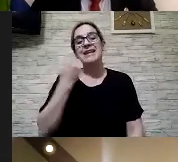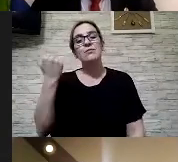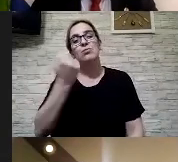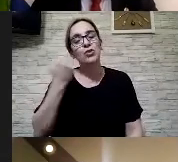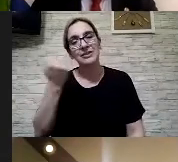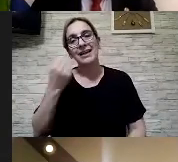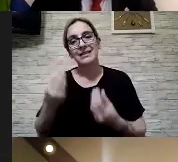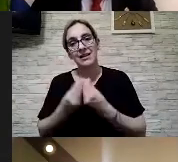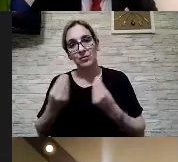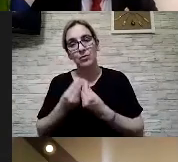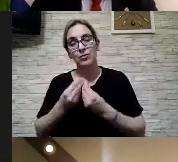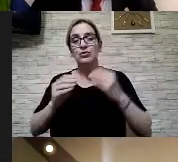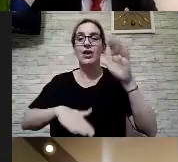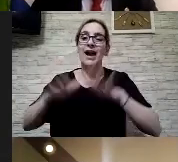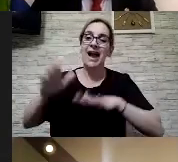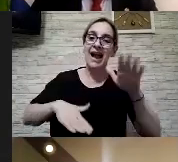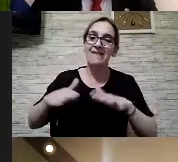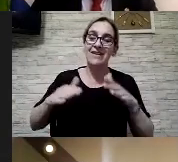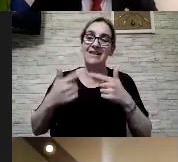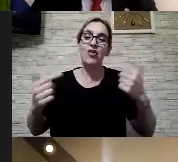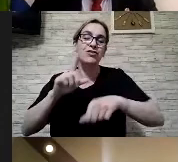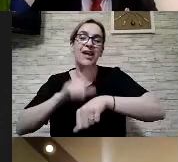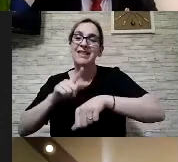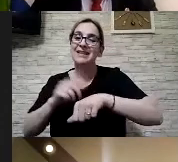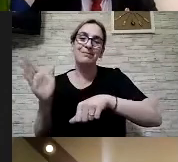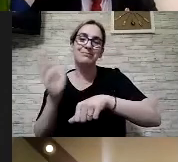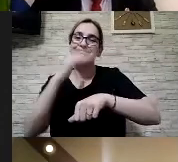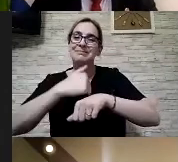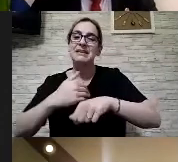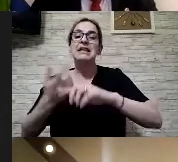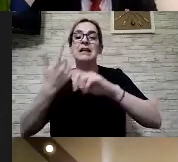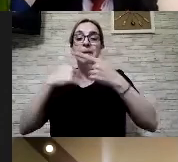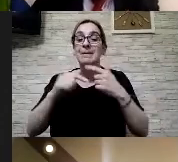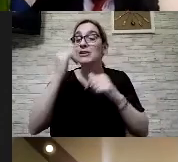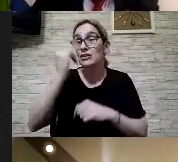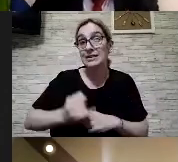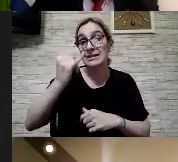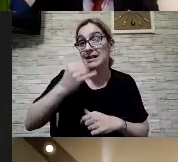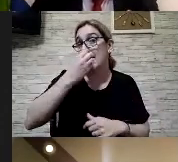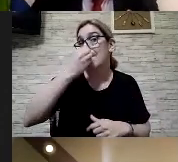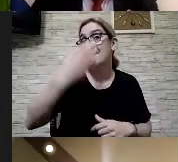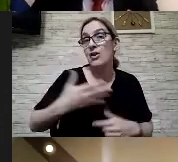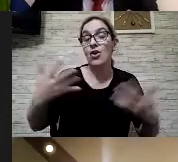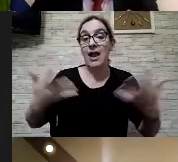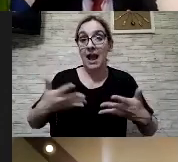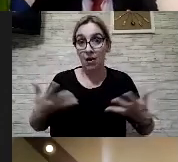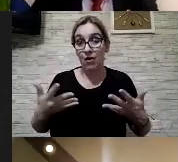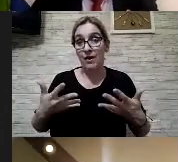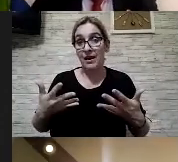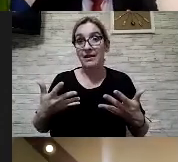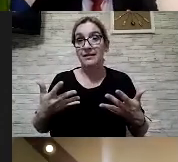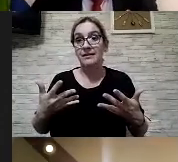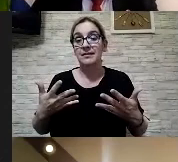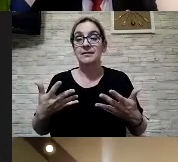que a veces por ahí por cuestiones de tiempo no se hace pero que permite evaluar el impacto permite digamos